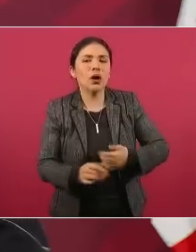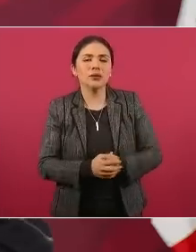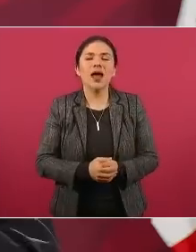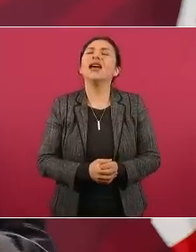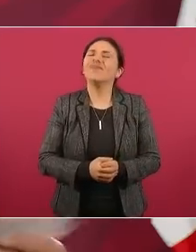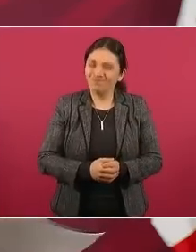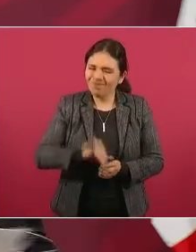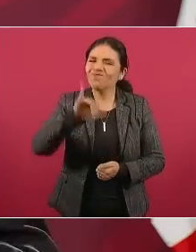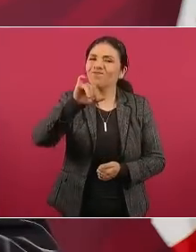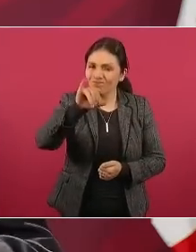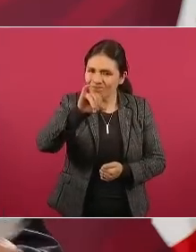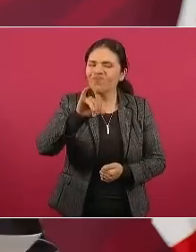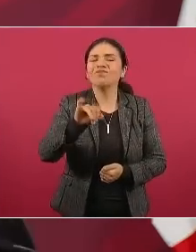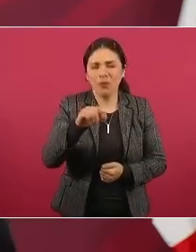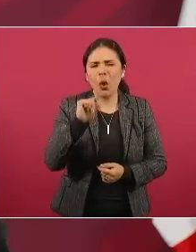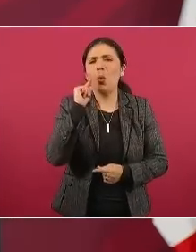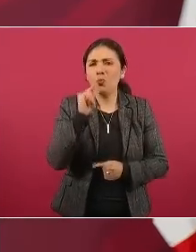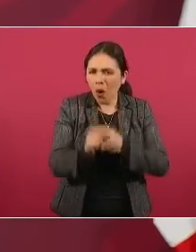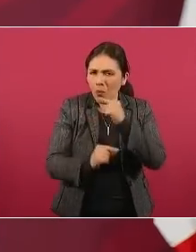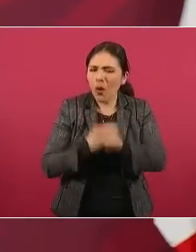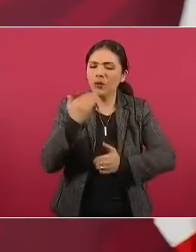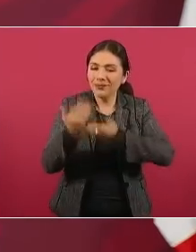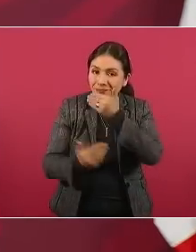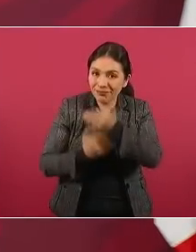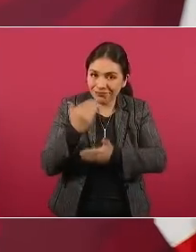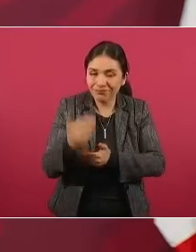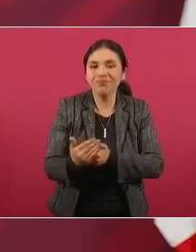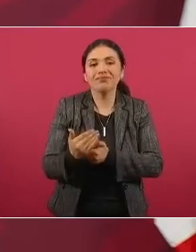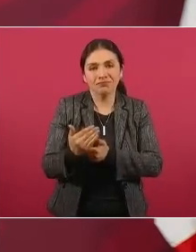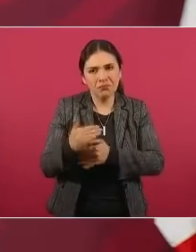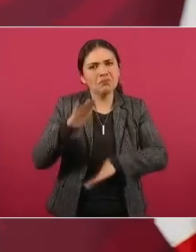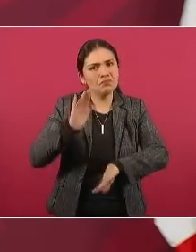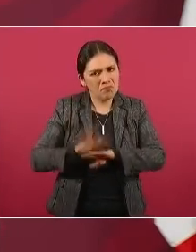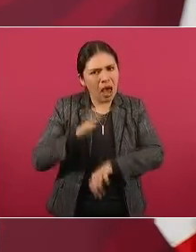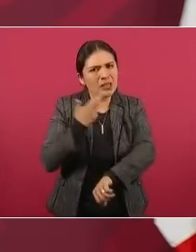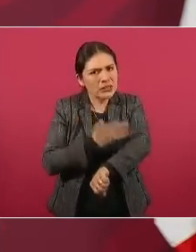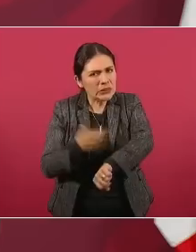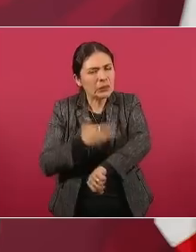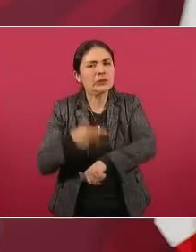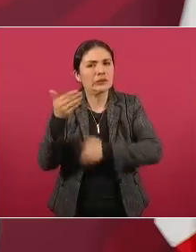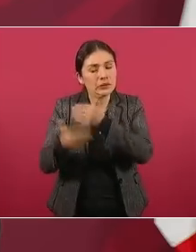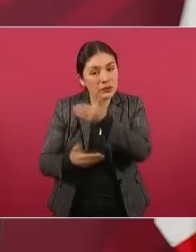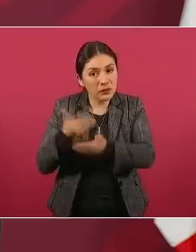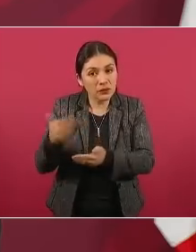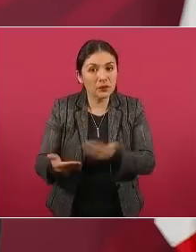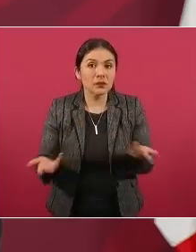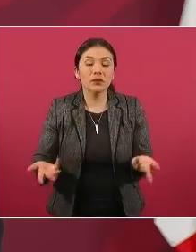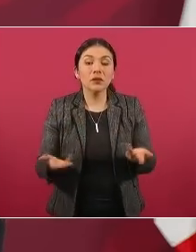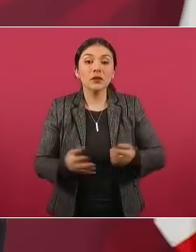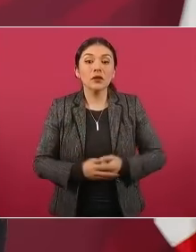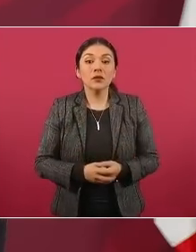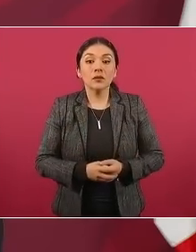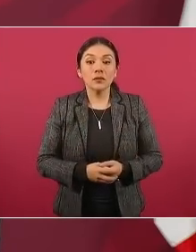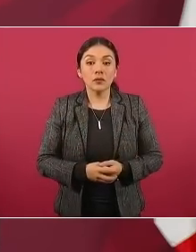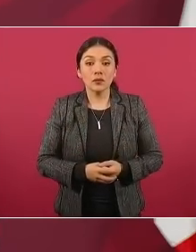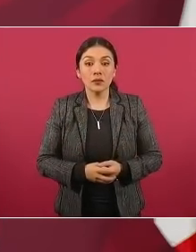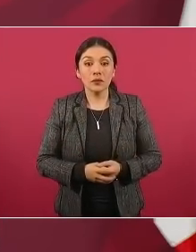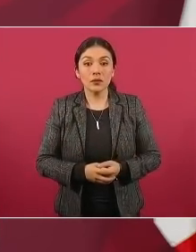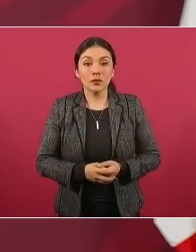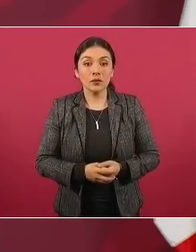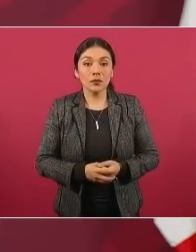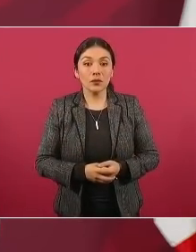en que yo recibía órdenes y fíjense que astuto es el imbécil de la presidencia dice